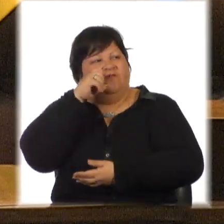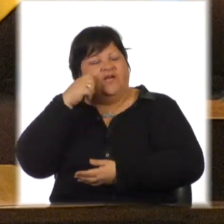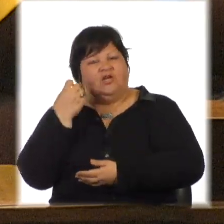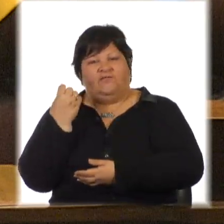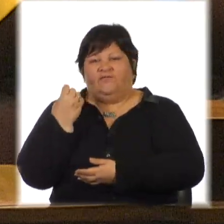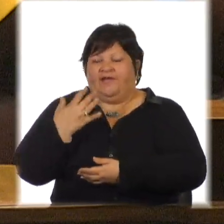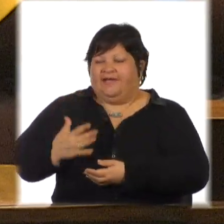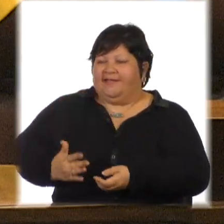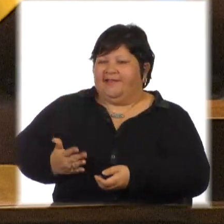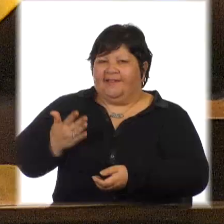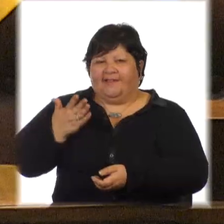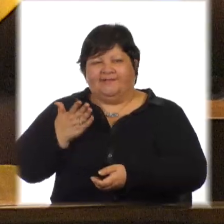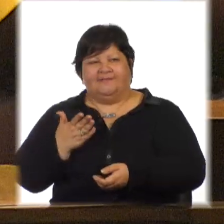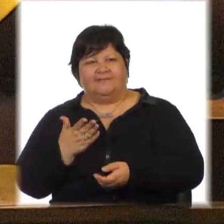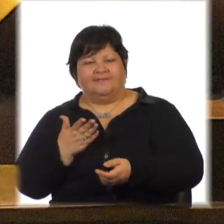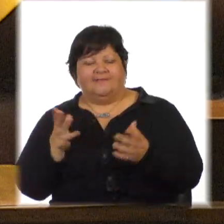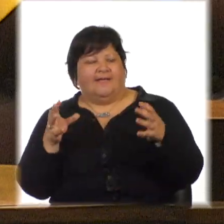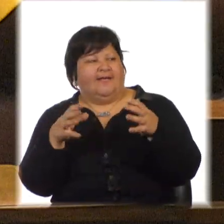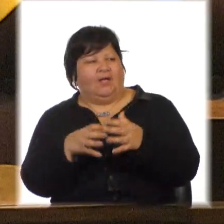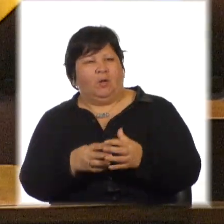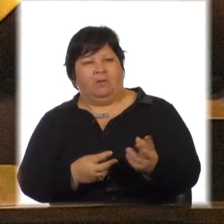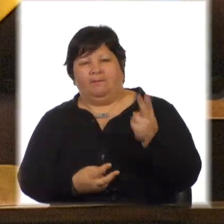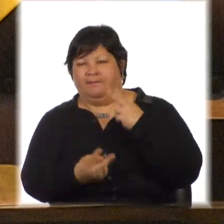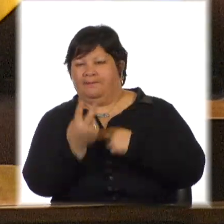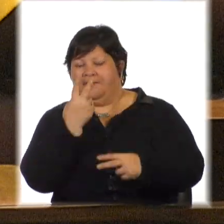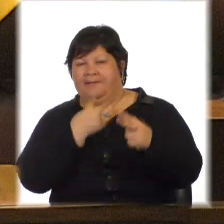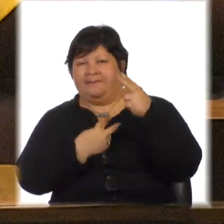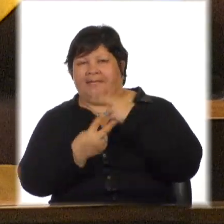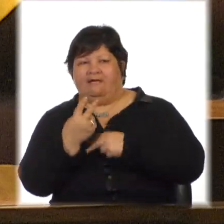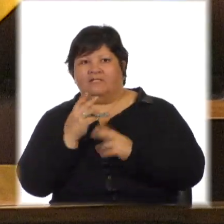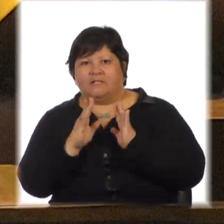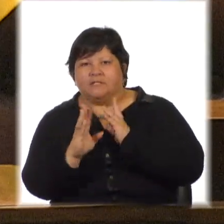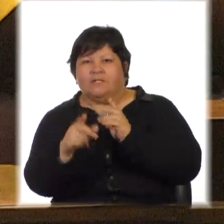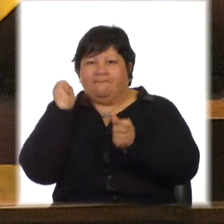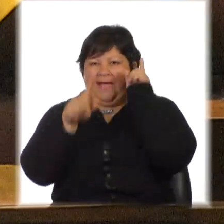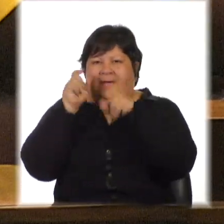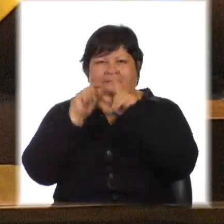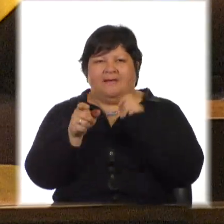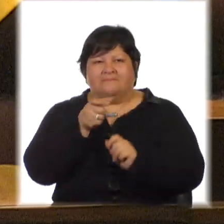entre comillas, y en barra, lo veían pasar y lo corrían a pedradas.